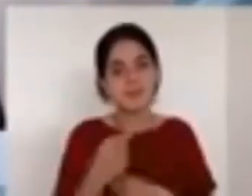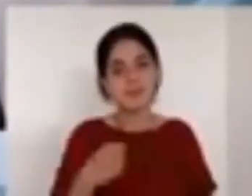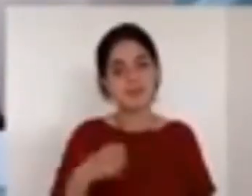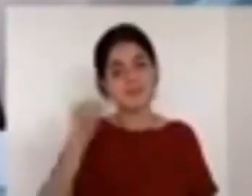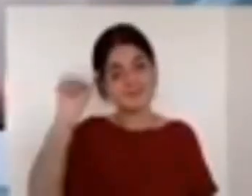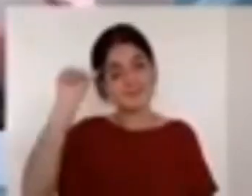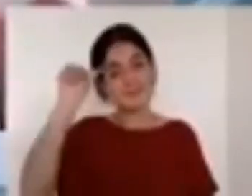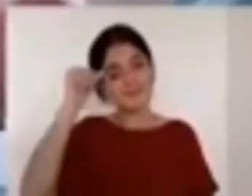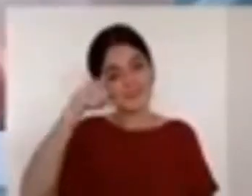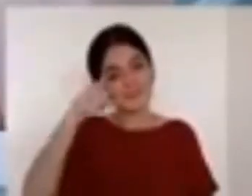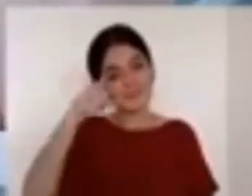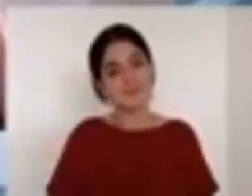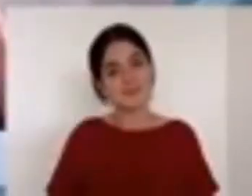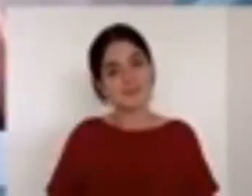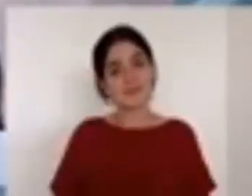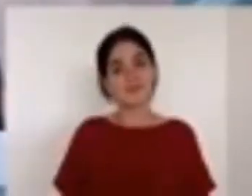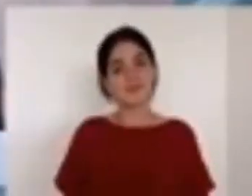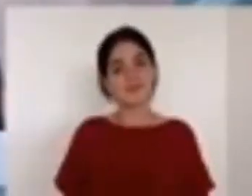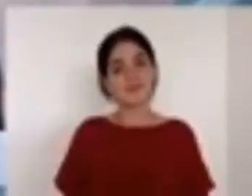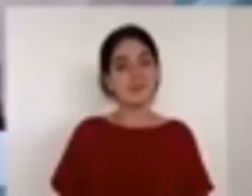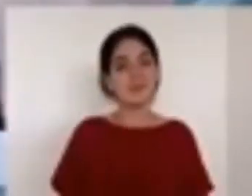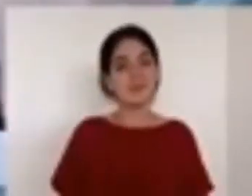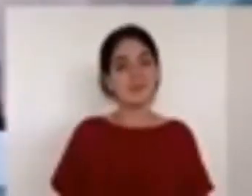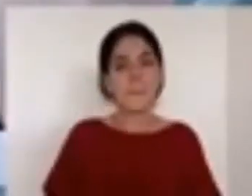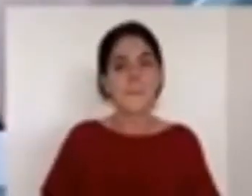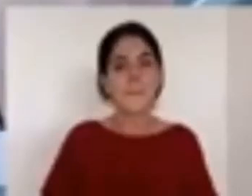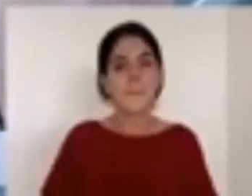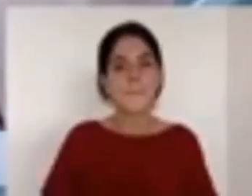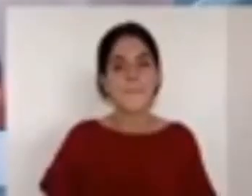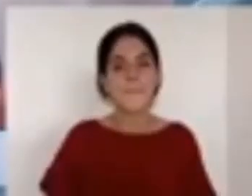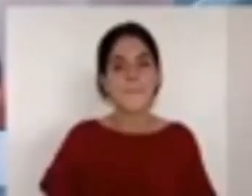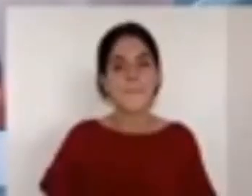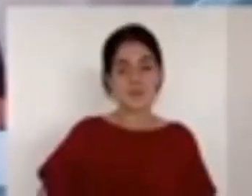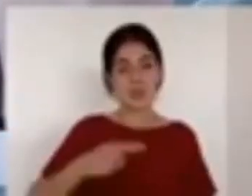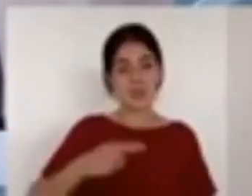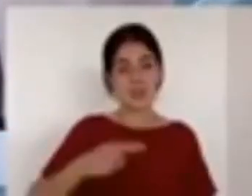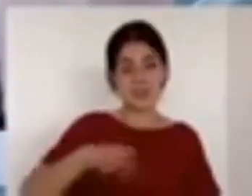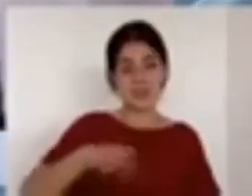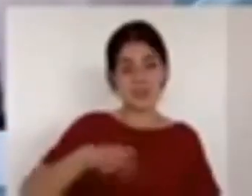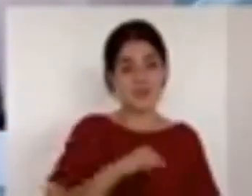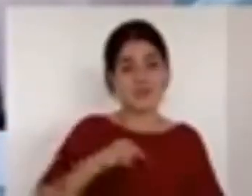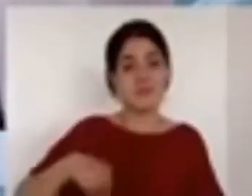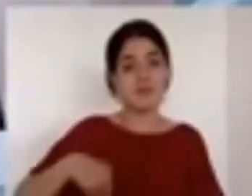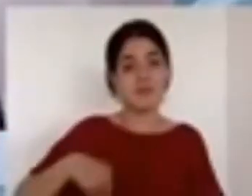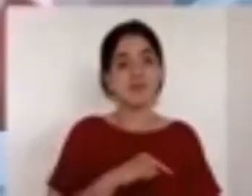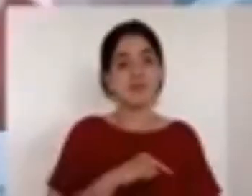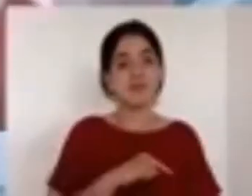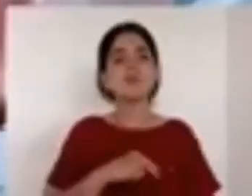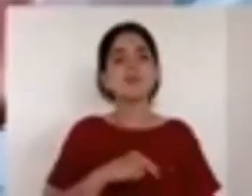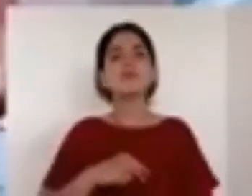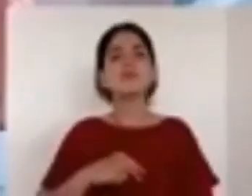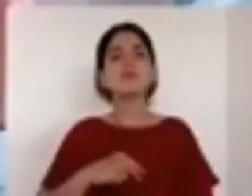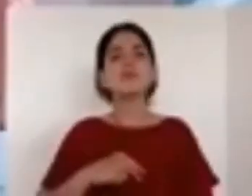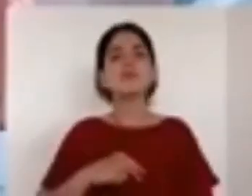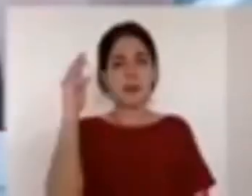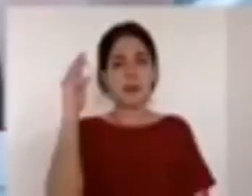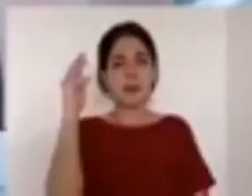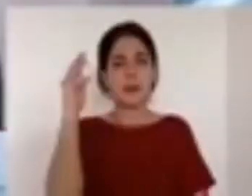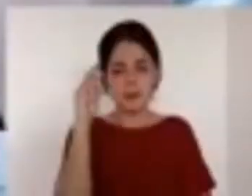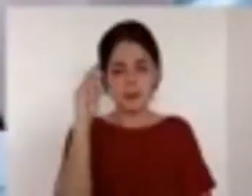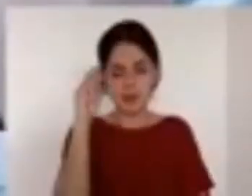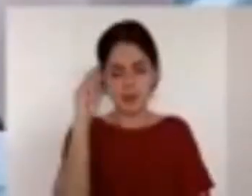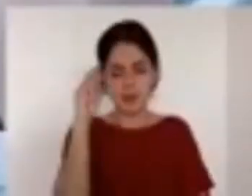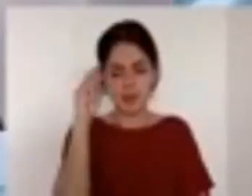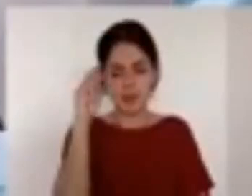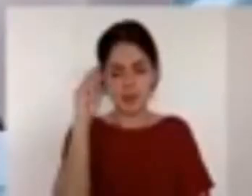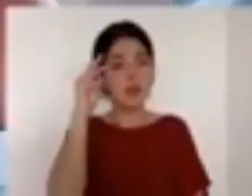porque esto no es palabra de hombre esto es palabra de Dios y él está comprometido con